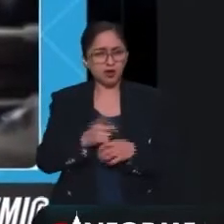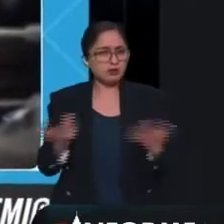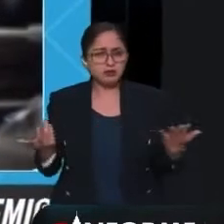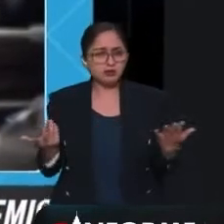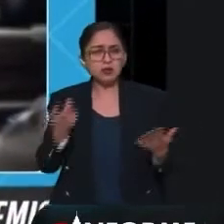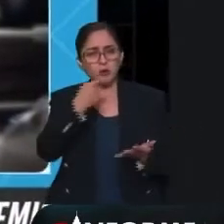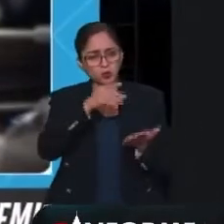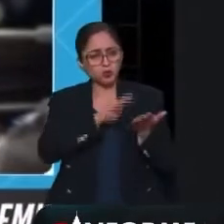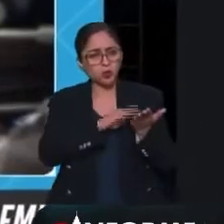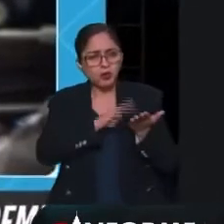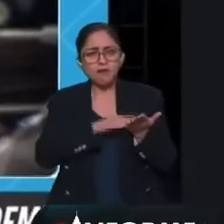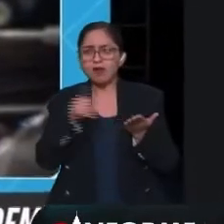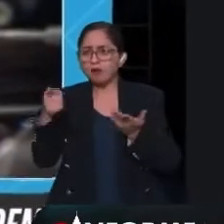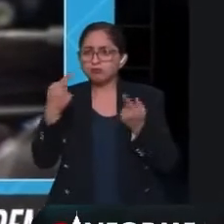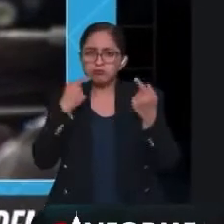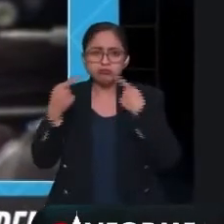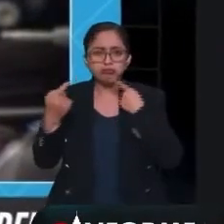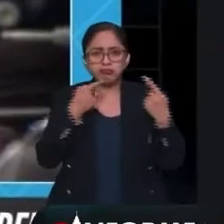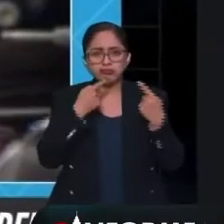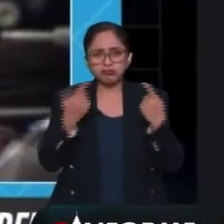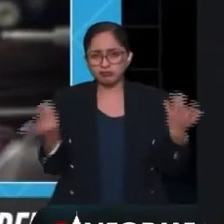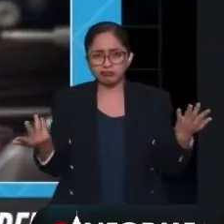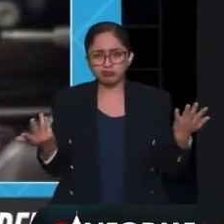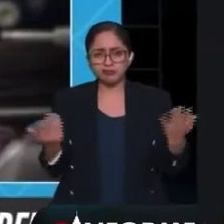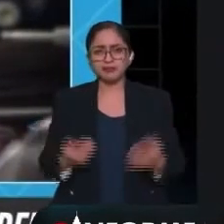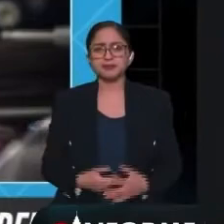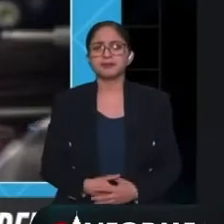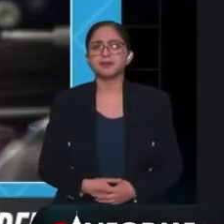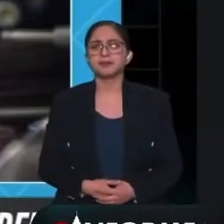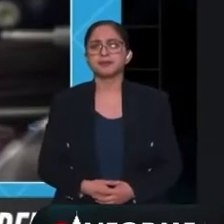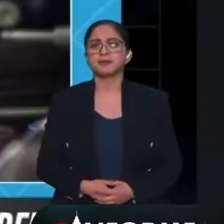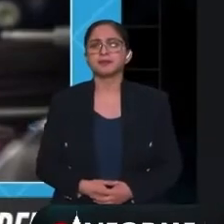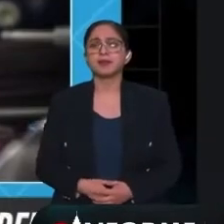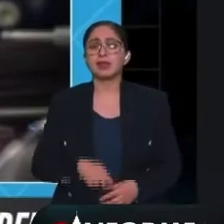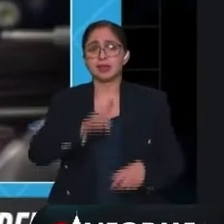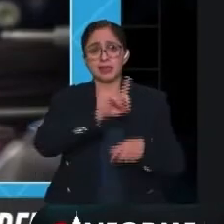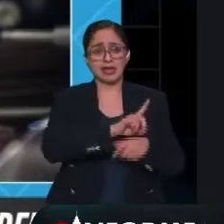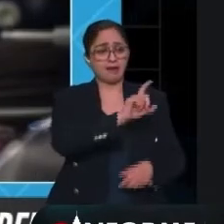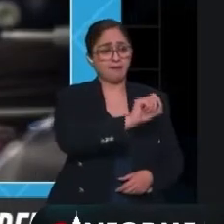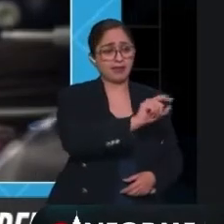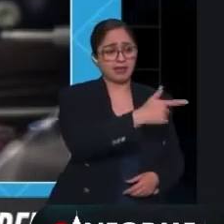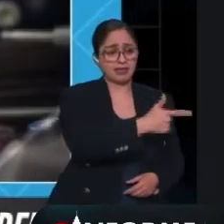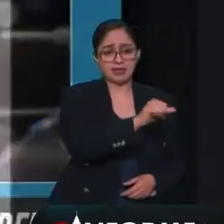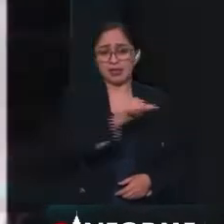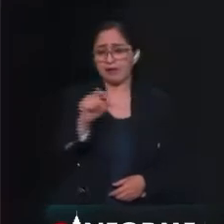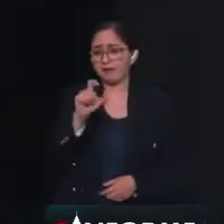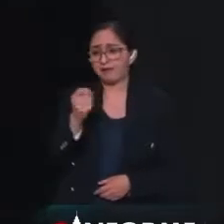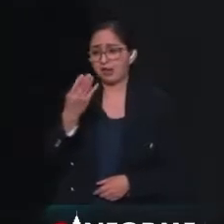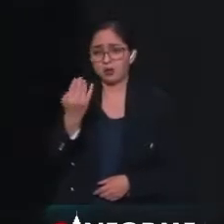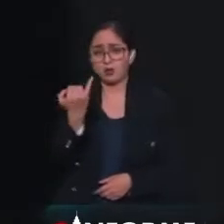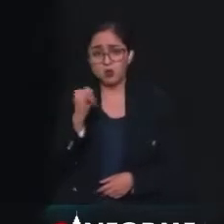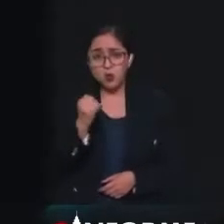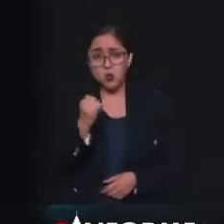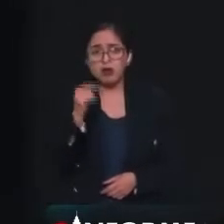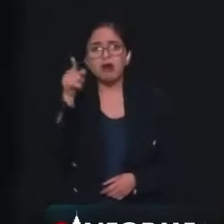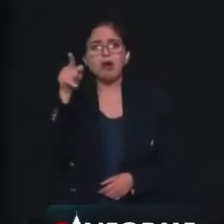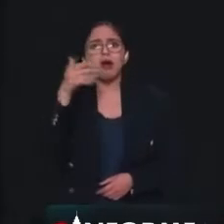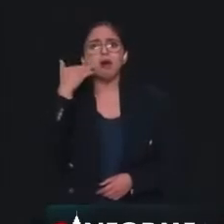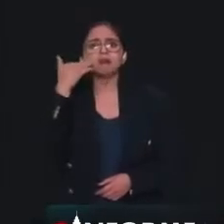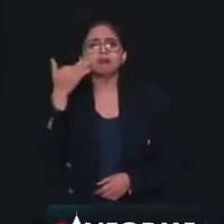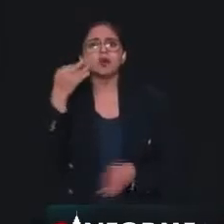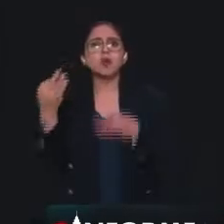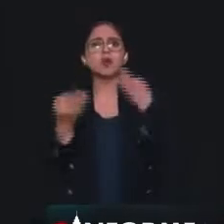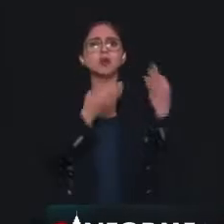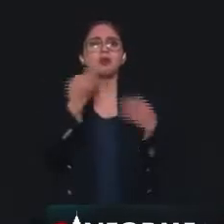sostenido esta narrativa. En ese sentido, del 27 al 29 de junio, Infodemia detectó noticias falsas